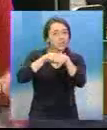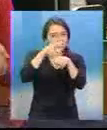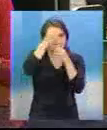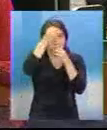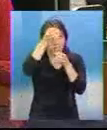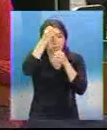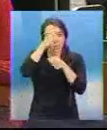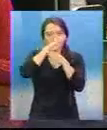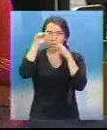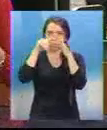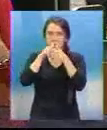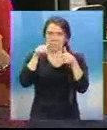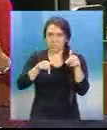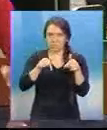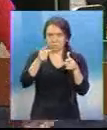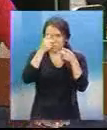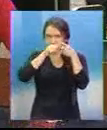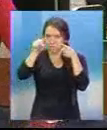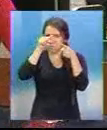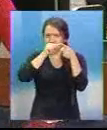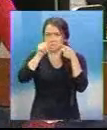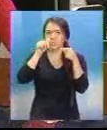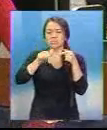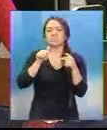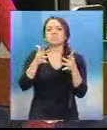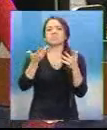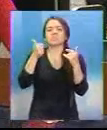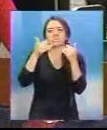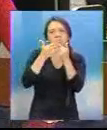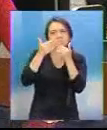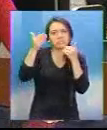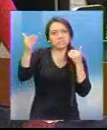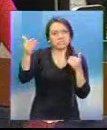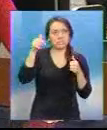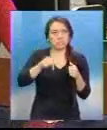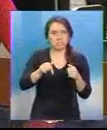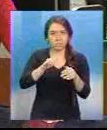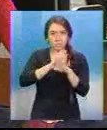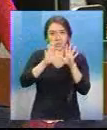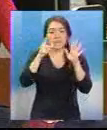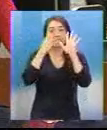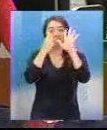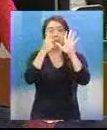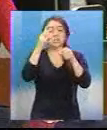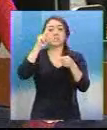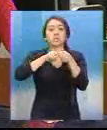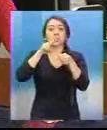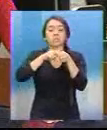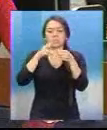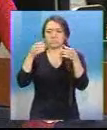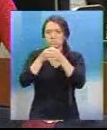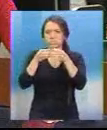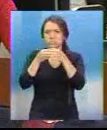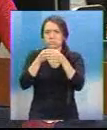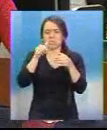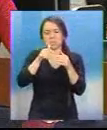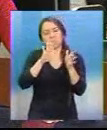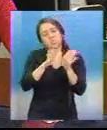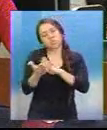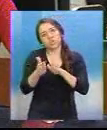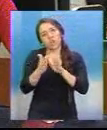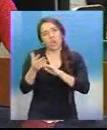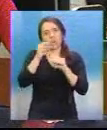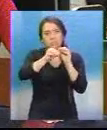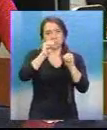Y luego de semanas de distanciamiento debido a los actos en los que seis comunitarios de Totonicapán fallecieron durante una